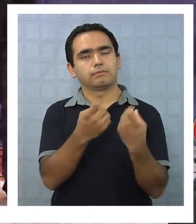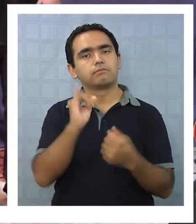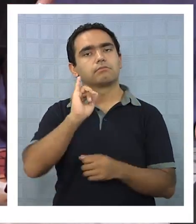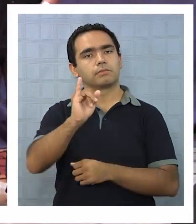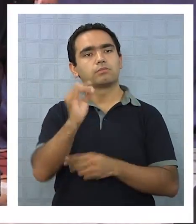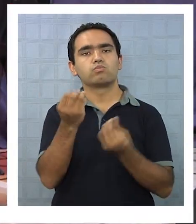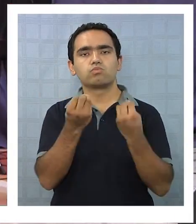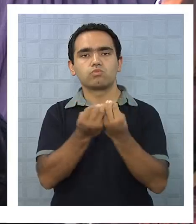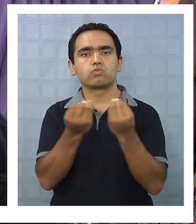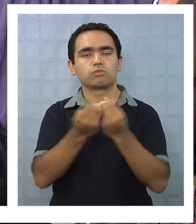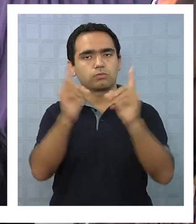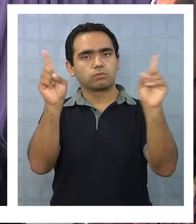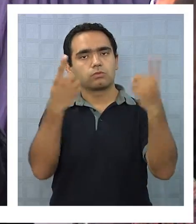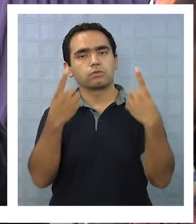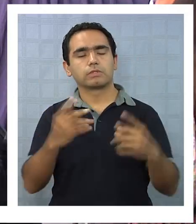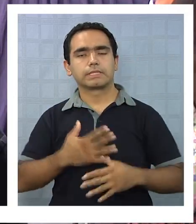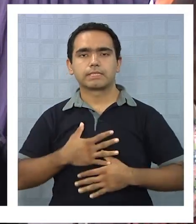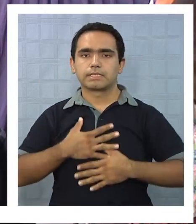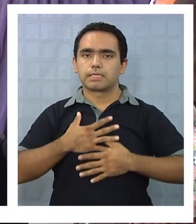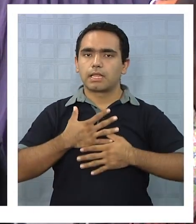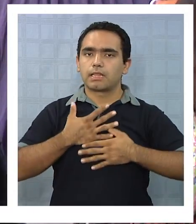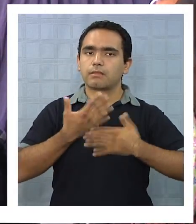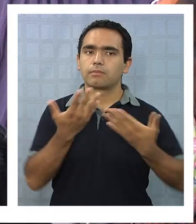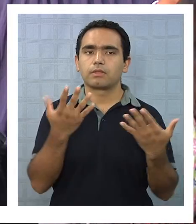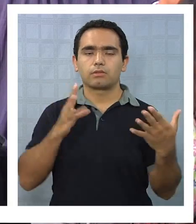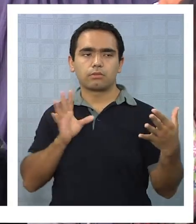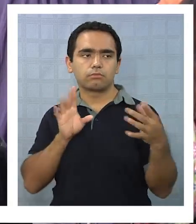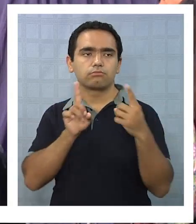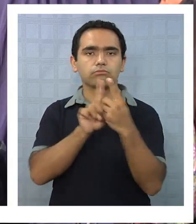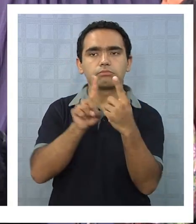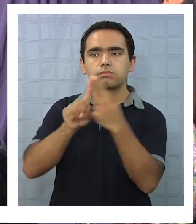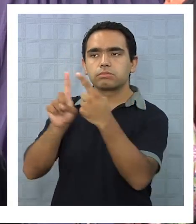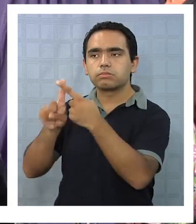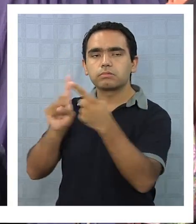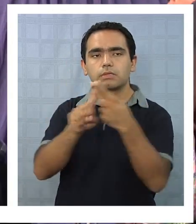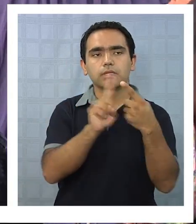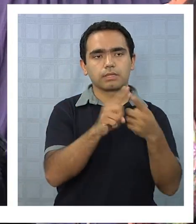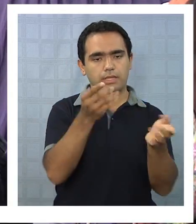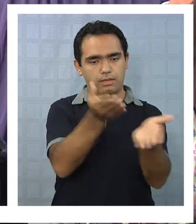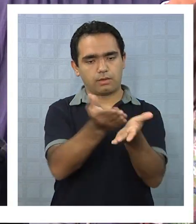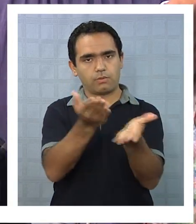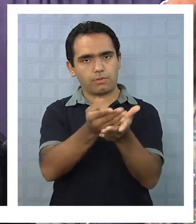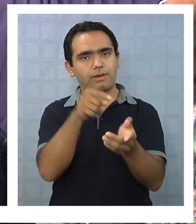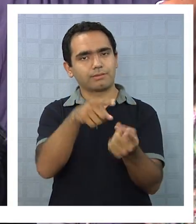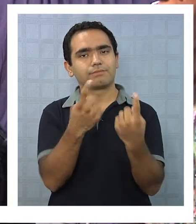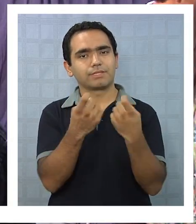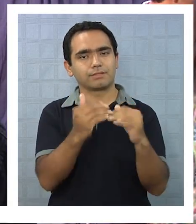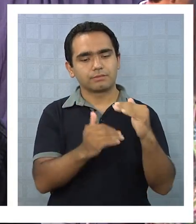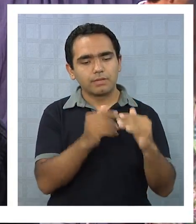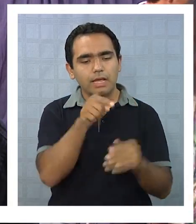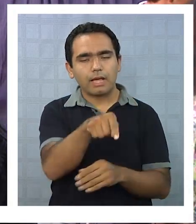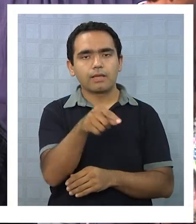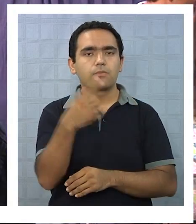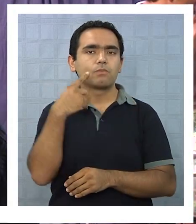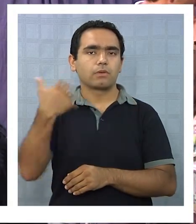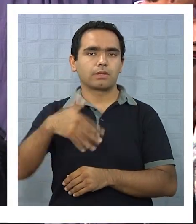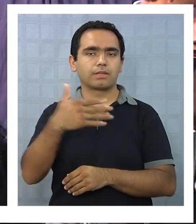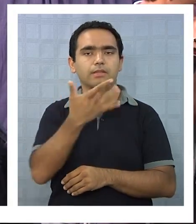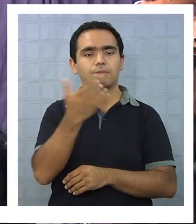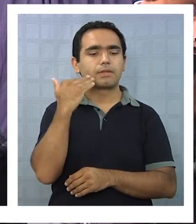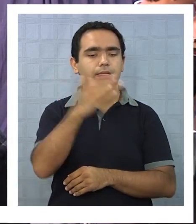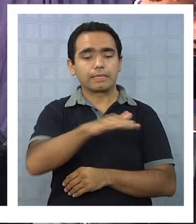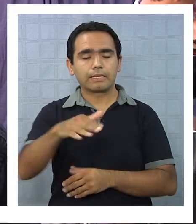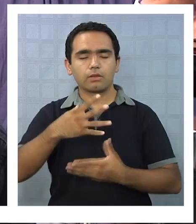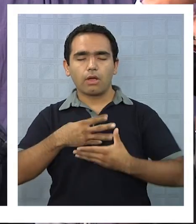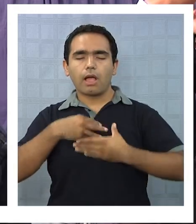de música, de sentimiento, de encontrarse, que hay que partir en el colegio, que es donde uno está formando su alma, sus pensamientos,